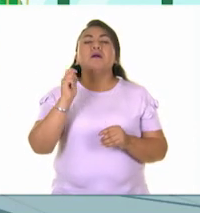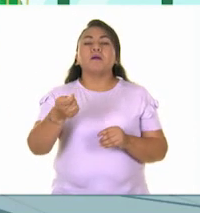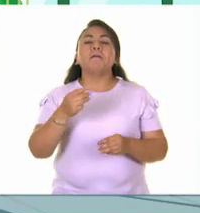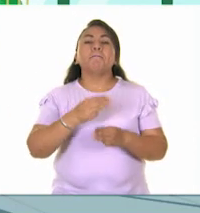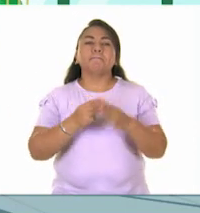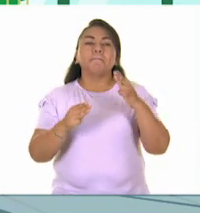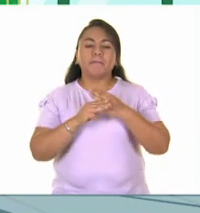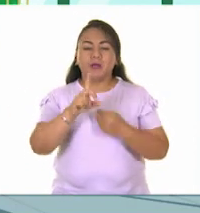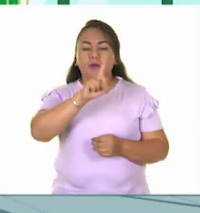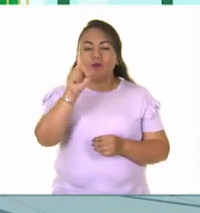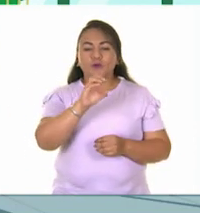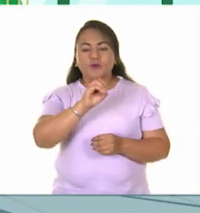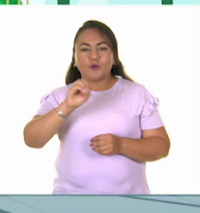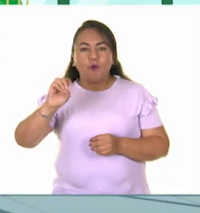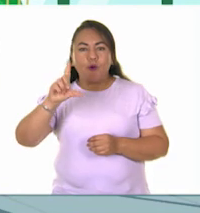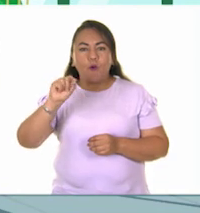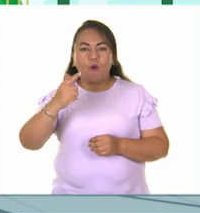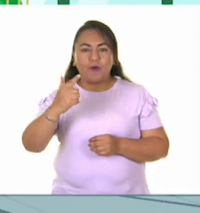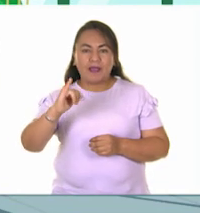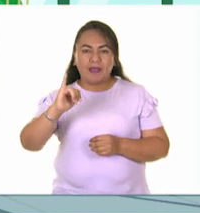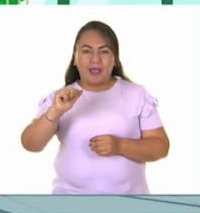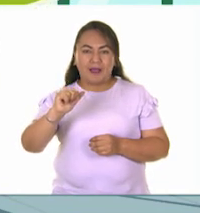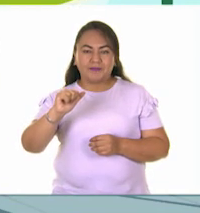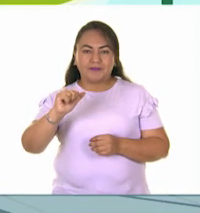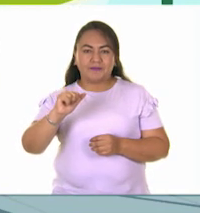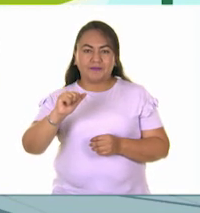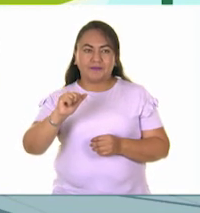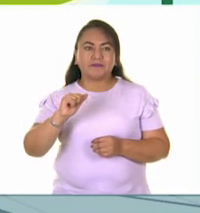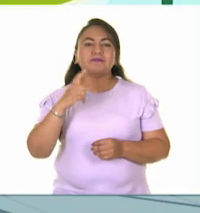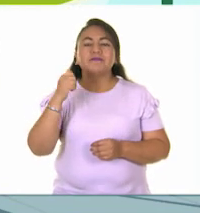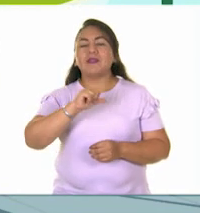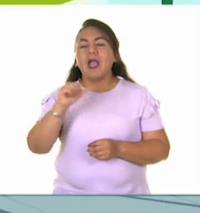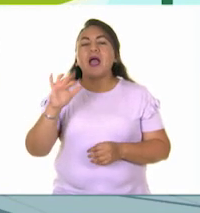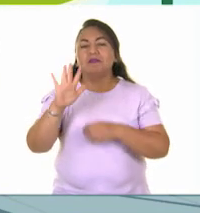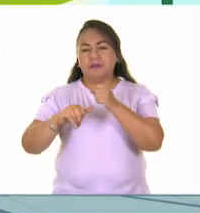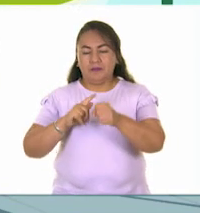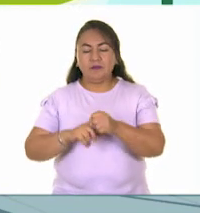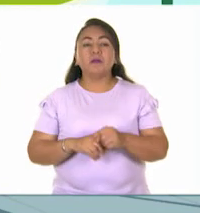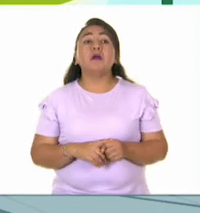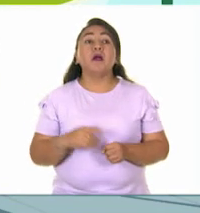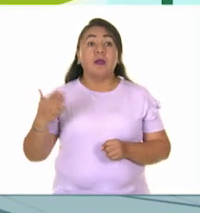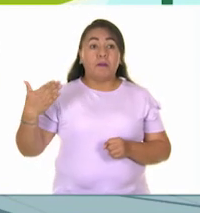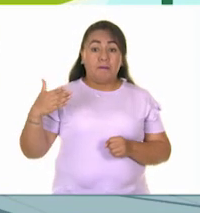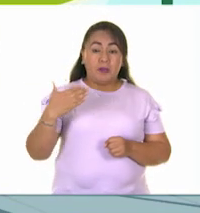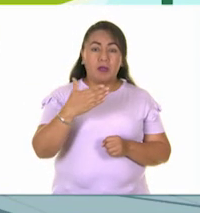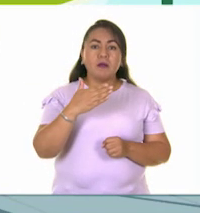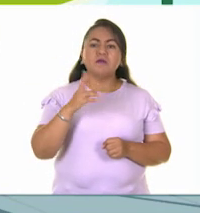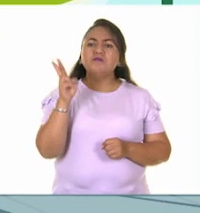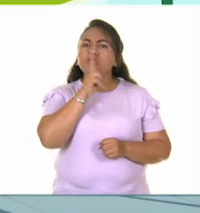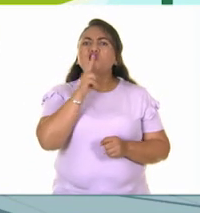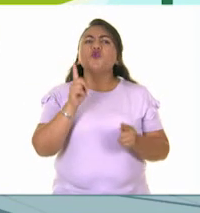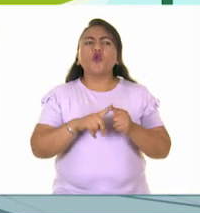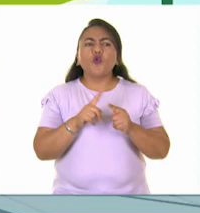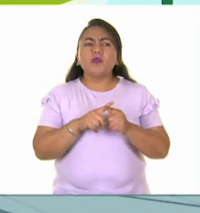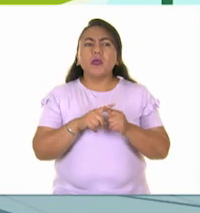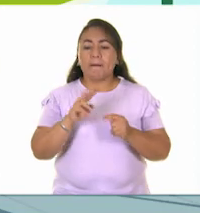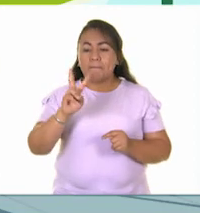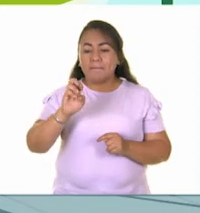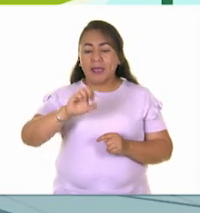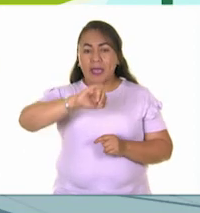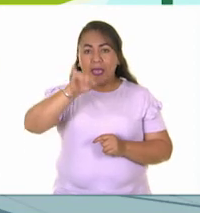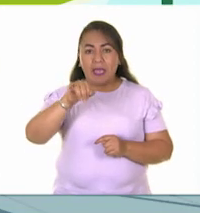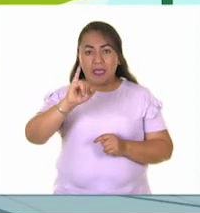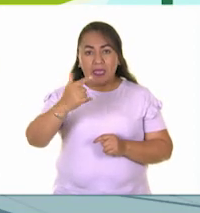es zoología. ¡Iniciemos! Los peces respiran a través de... A. Vejigas.